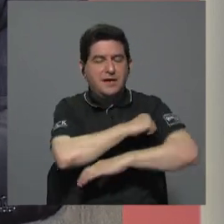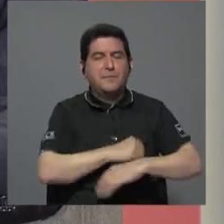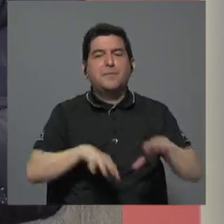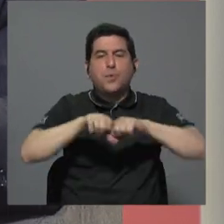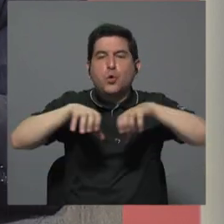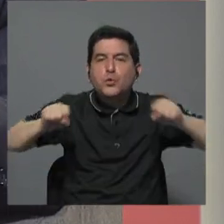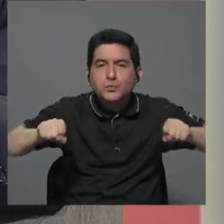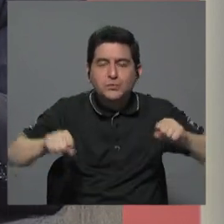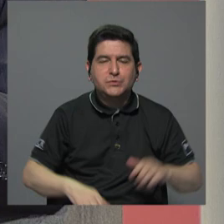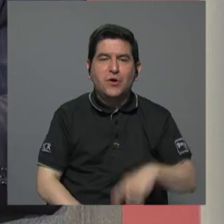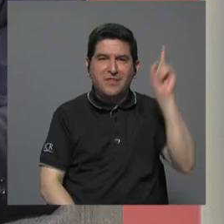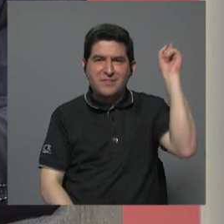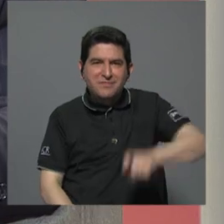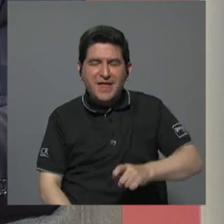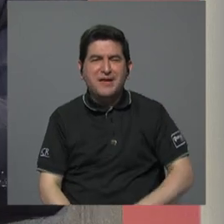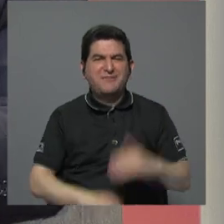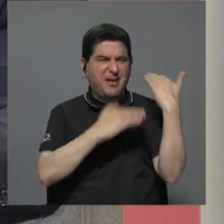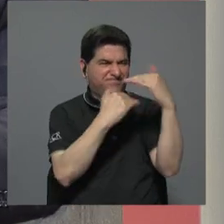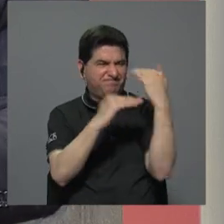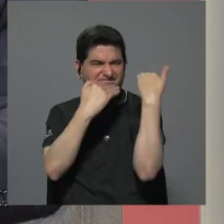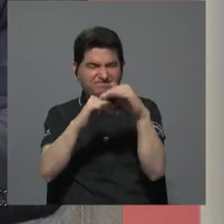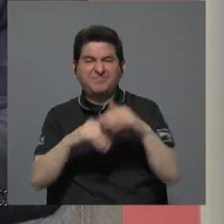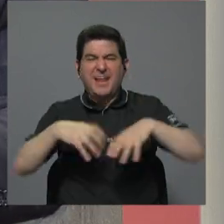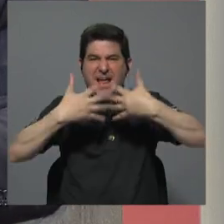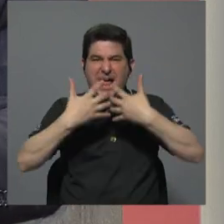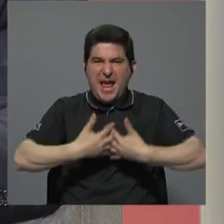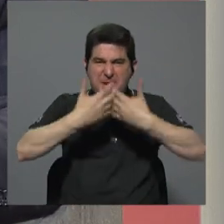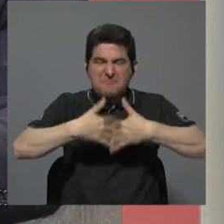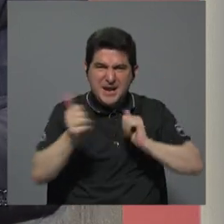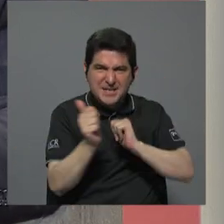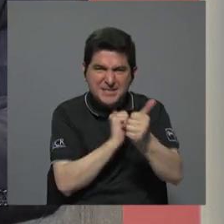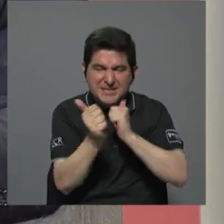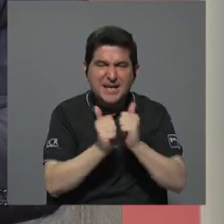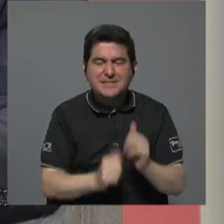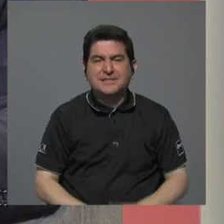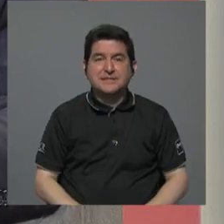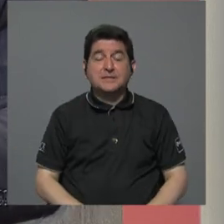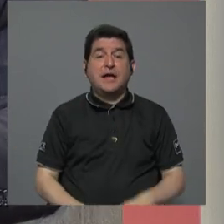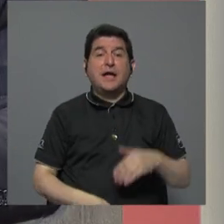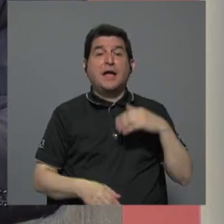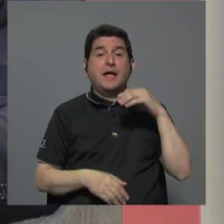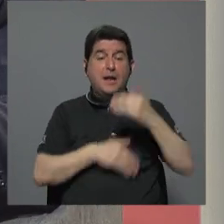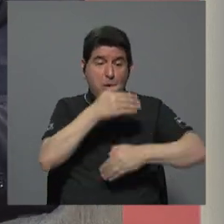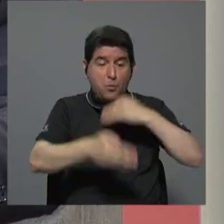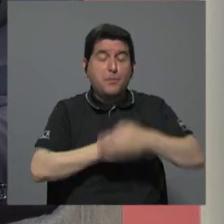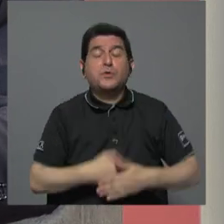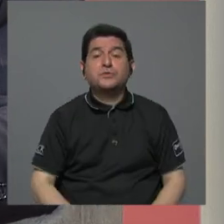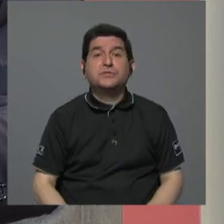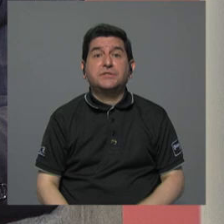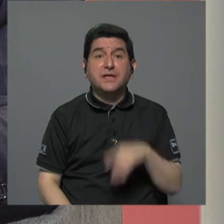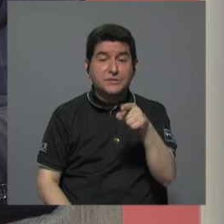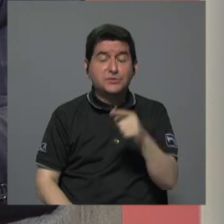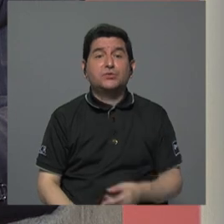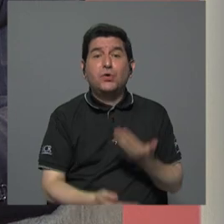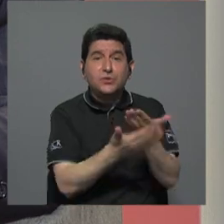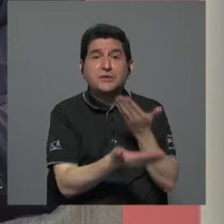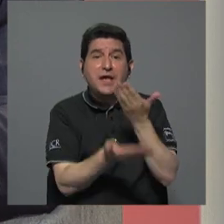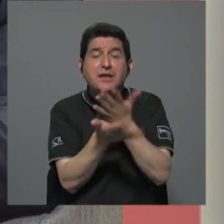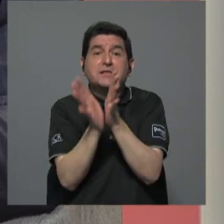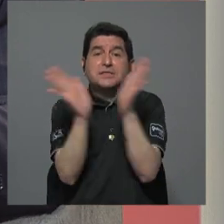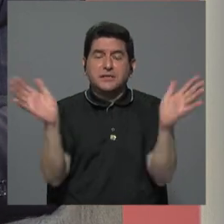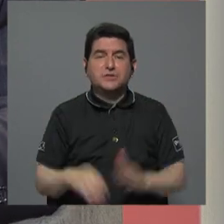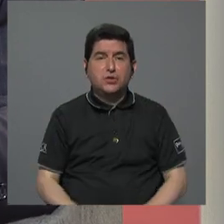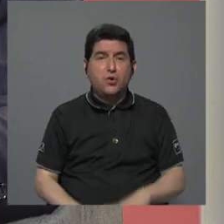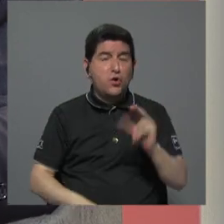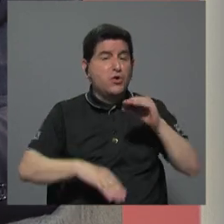corrupción. sea, tiene que haber limitaciones para que esas empresas puedan competir en procesos de licitación pública, porque si no hay consecuencias en